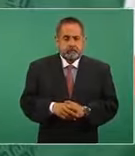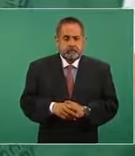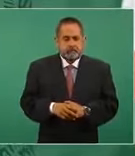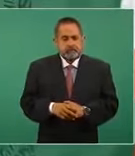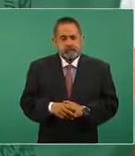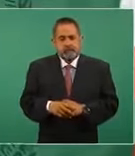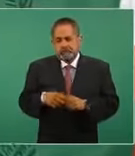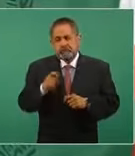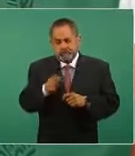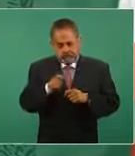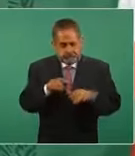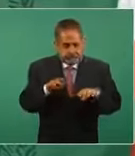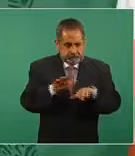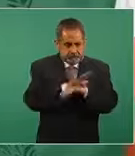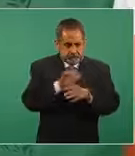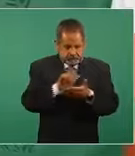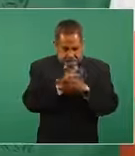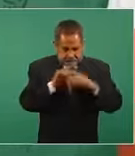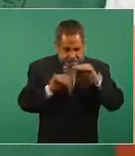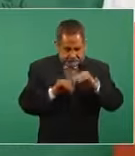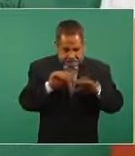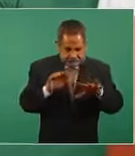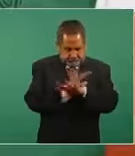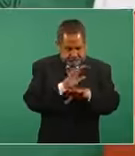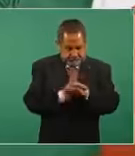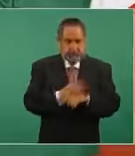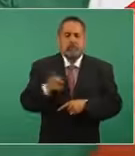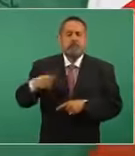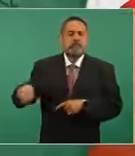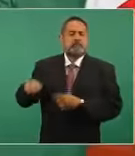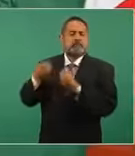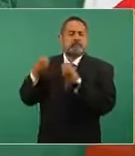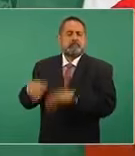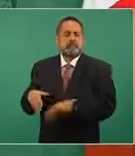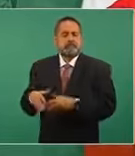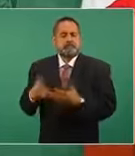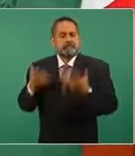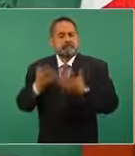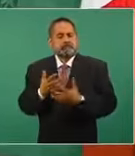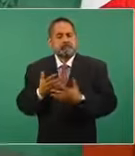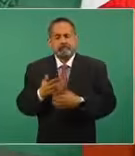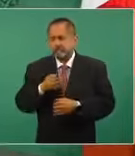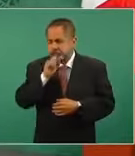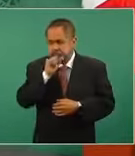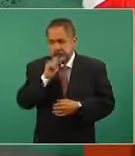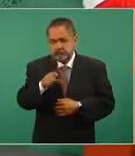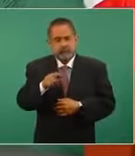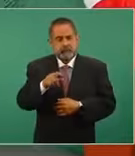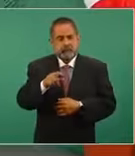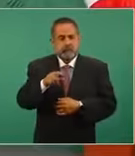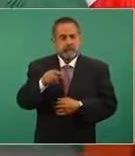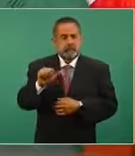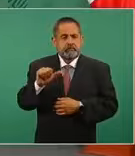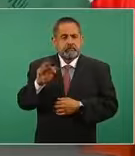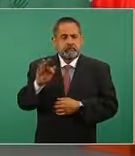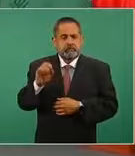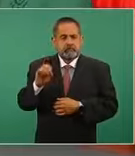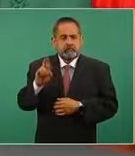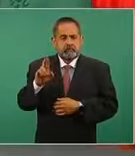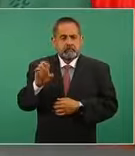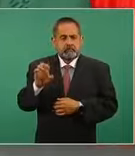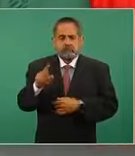lo mismo de lo de las Afores, que no sólo se entregan las